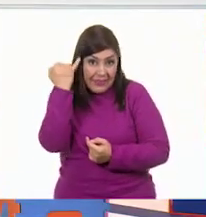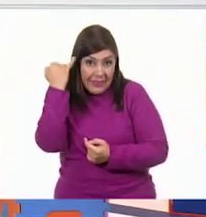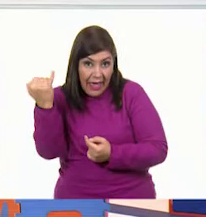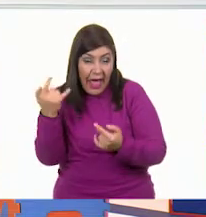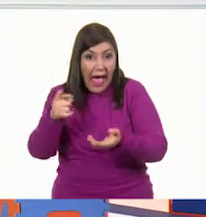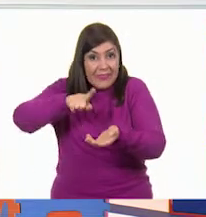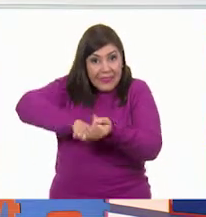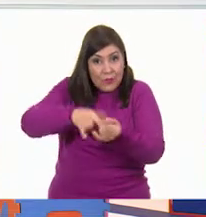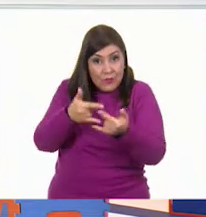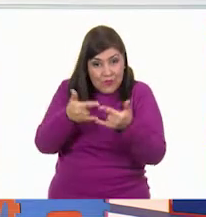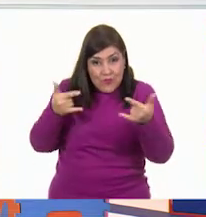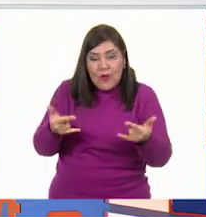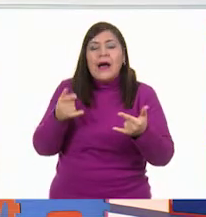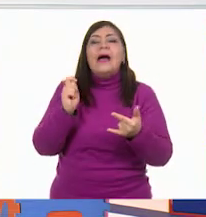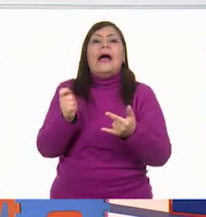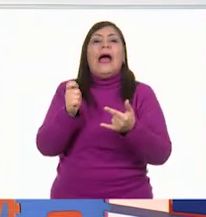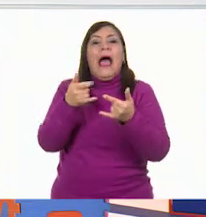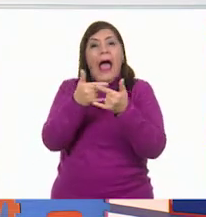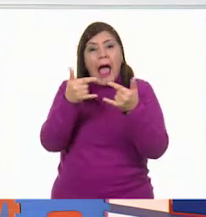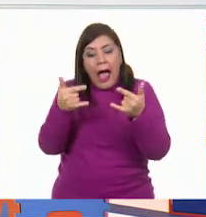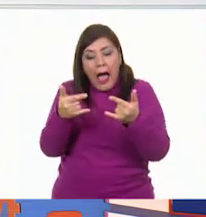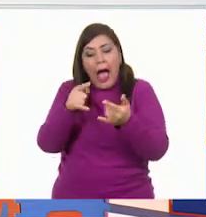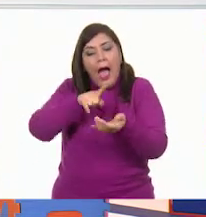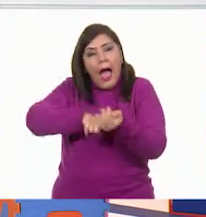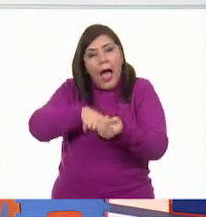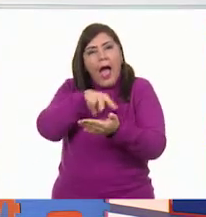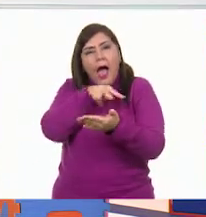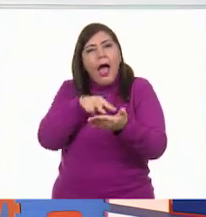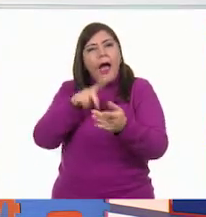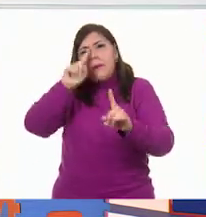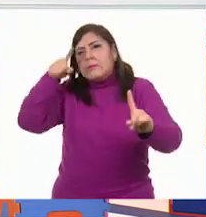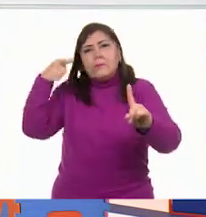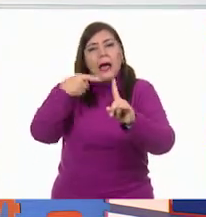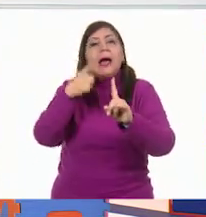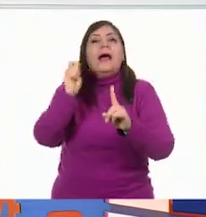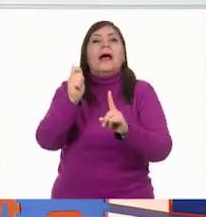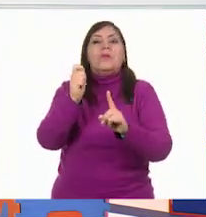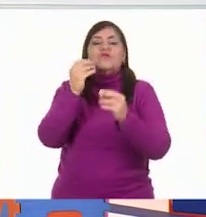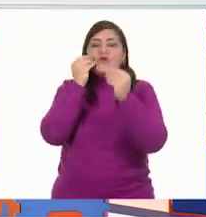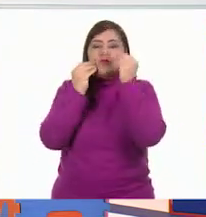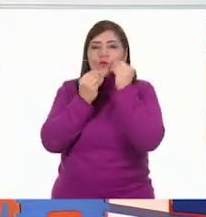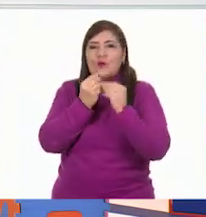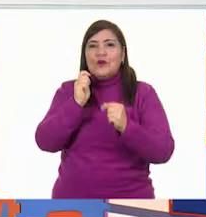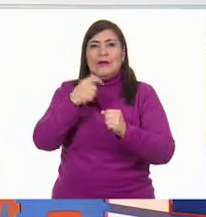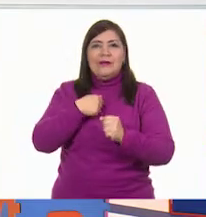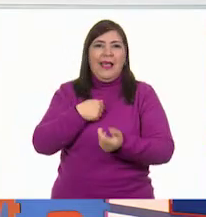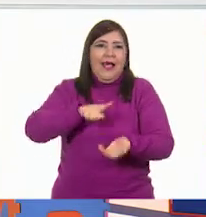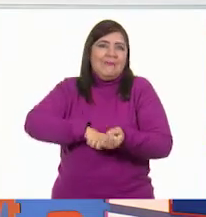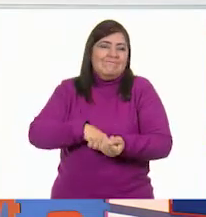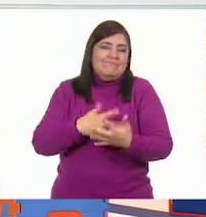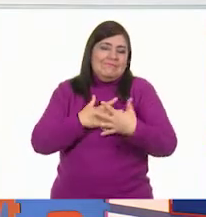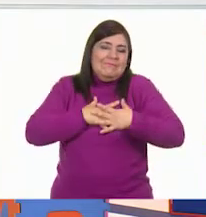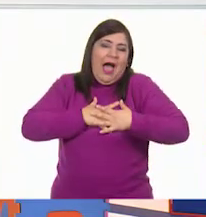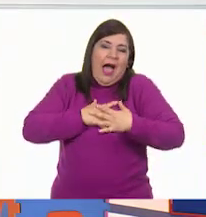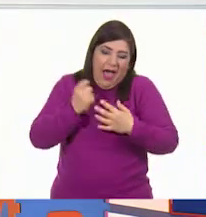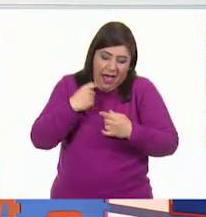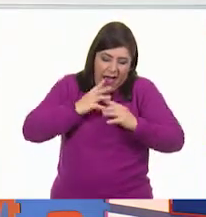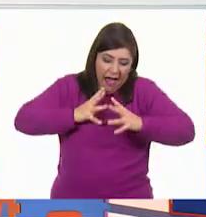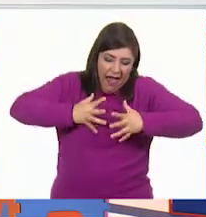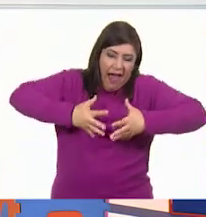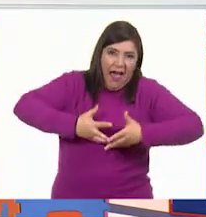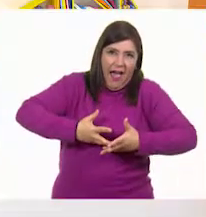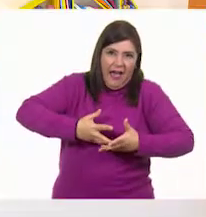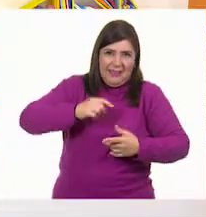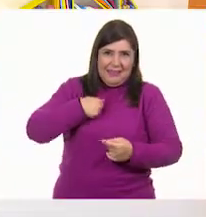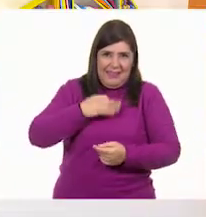Cada una de las lecturas tiene un propósito. En este caso es amarse y quererse como somos, ¿verdad? Exacto. Ese es de